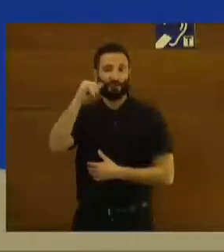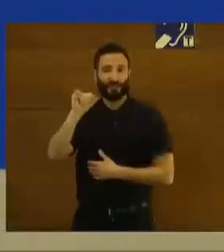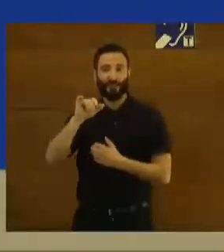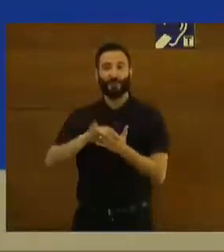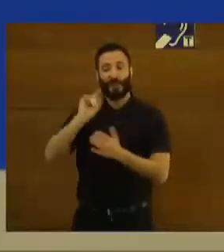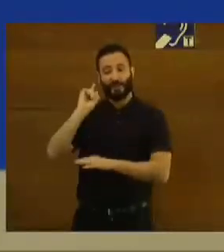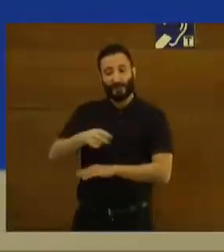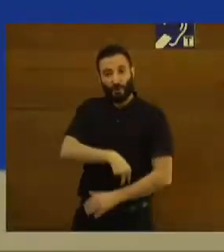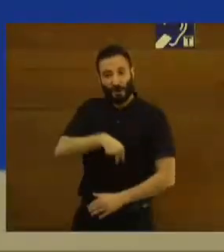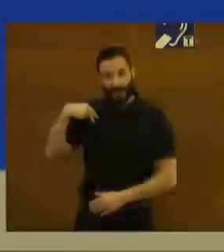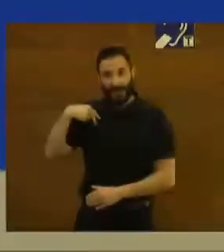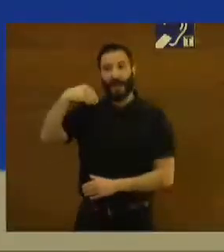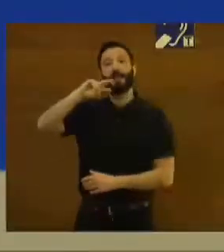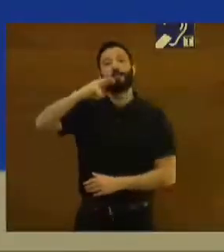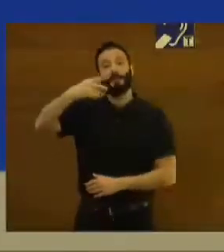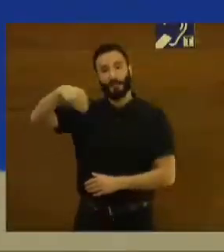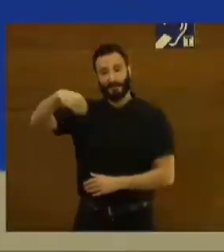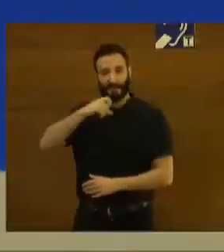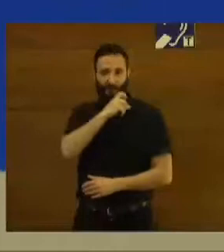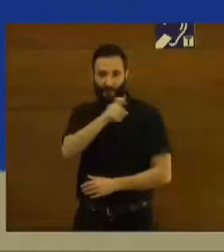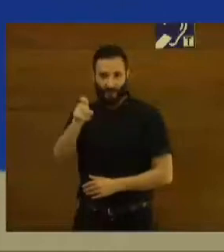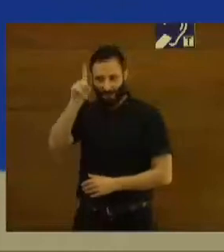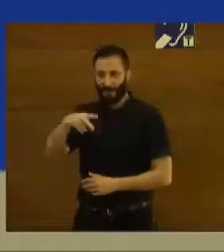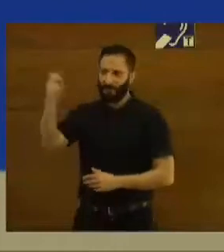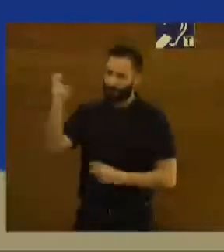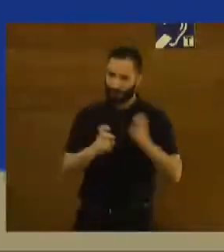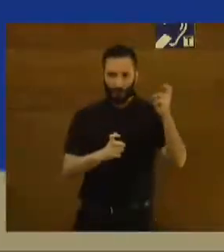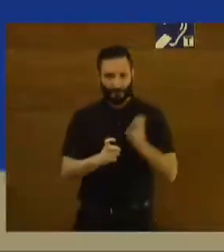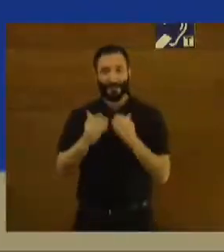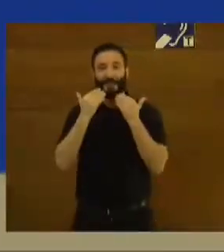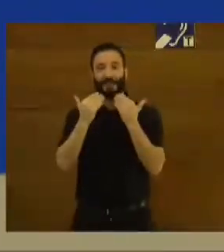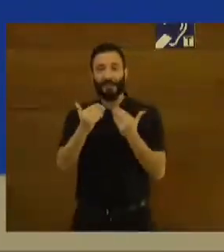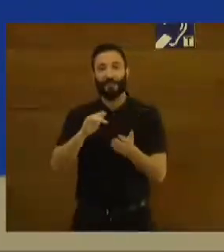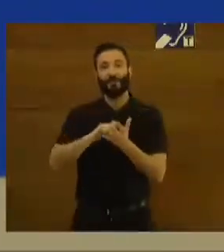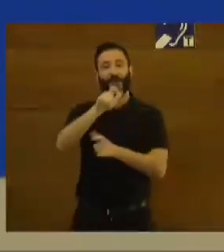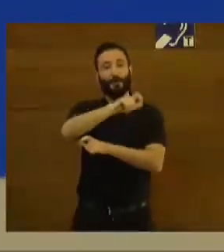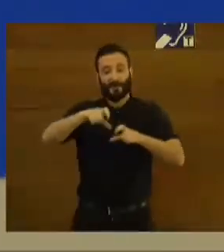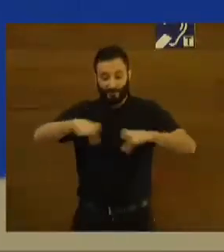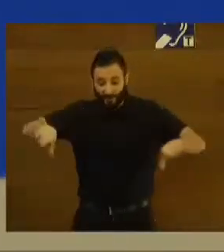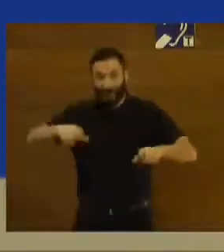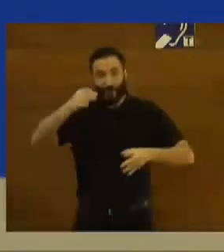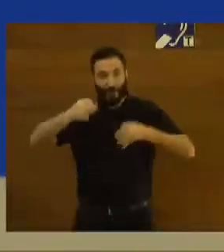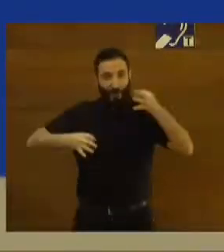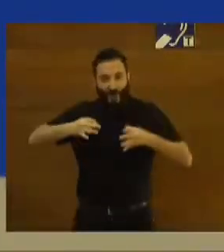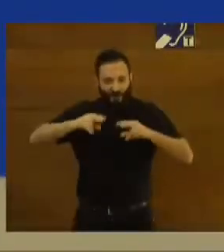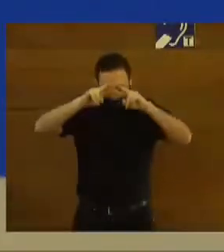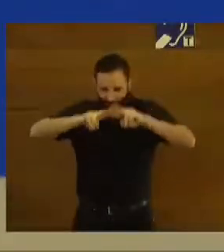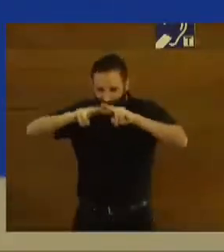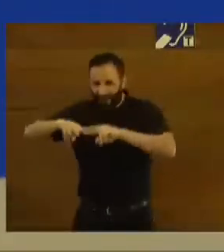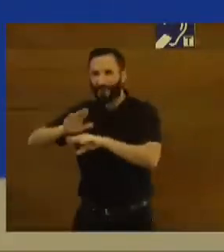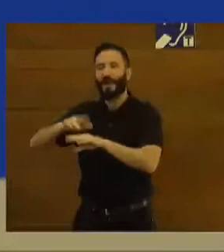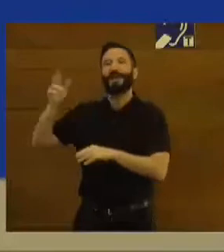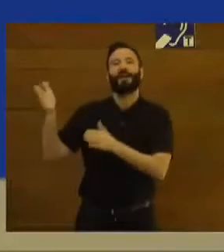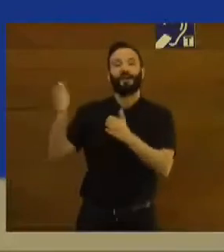Naturgy y vicepresidente de la Fundación. Dar las gracias a los miembros del jurado que han podido venir hoy a acompañarnos, acompañarnos